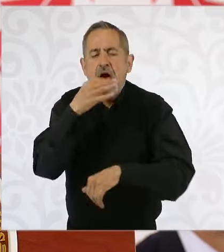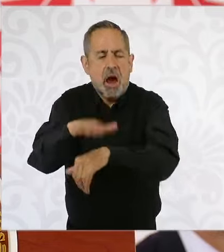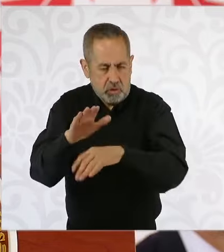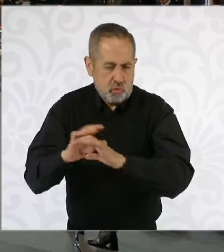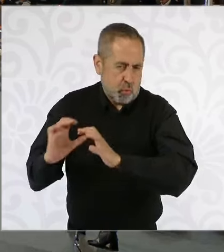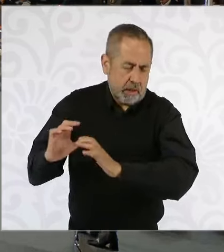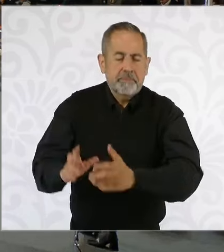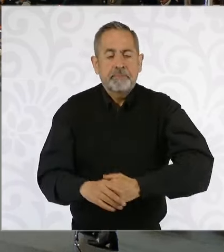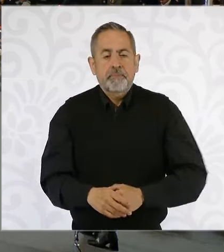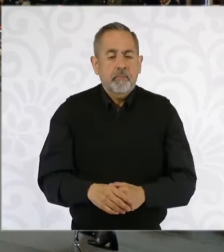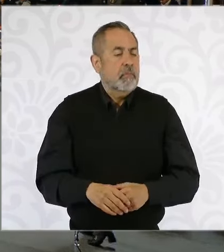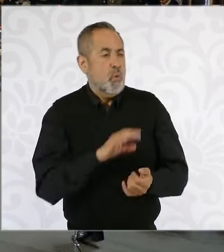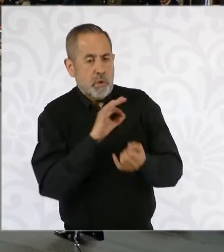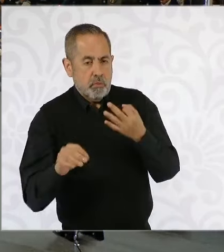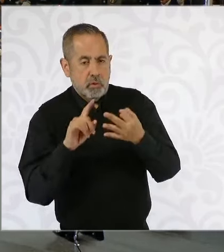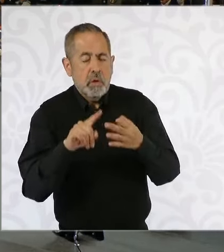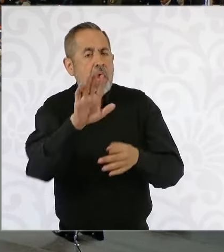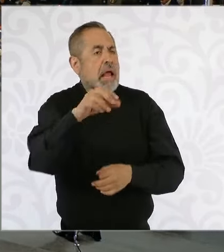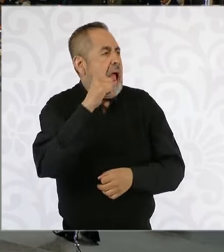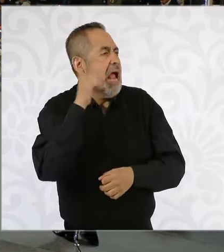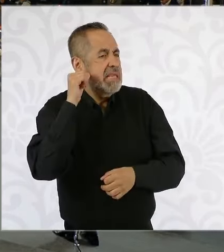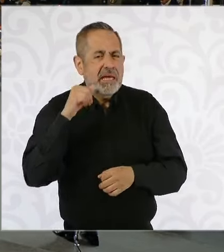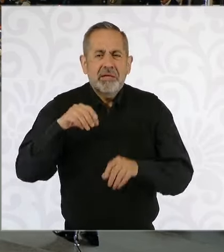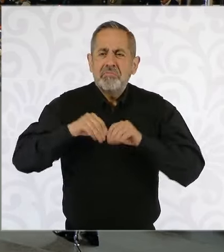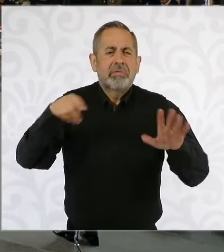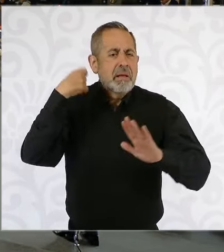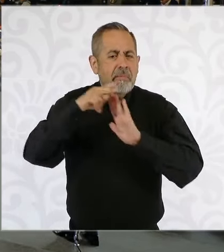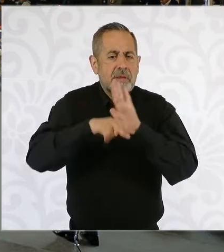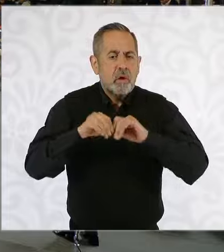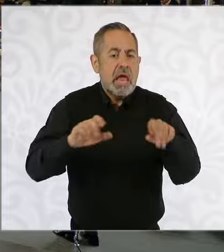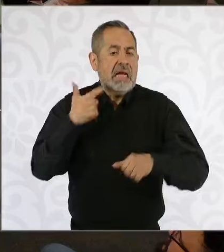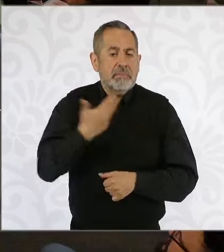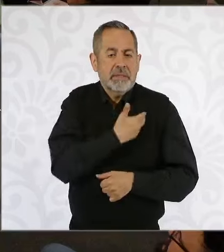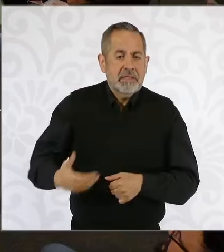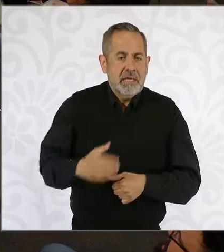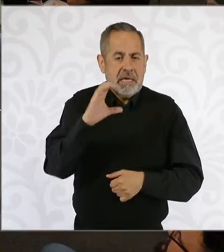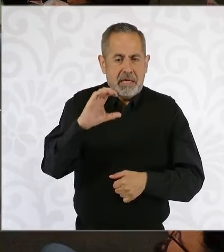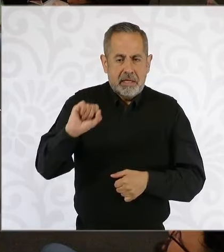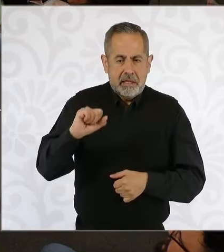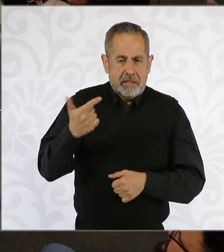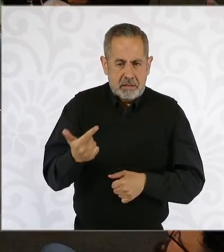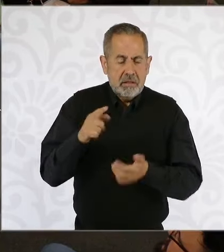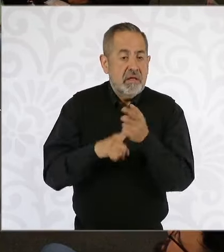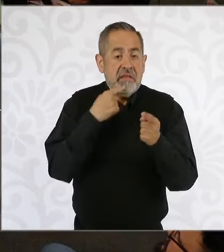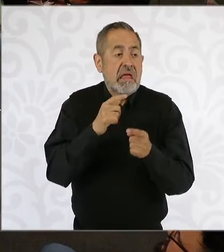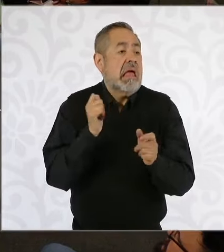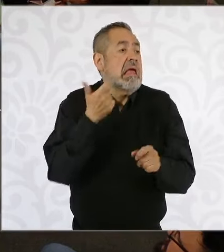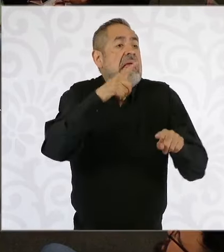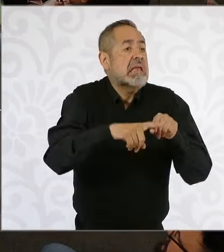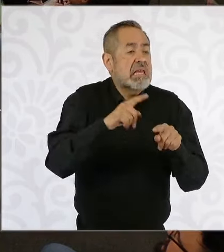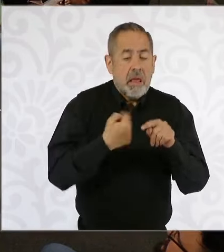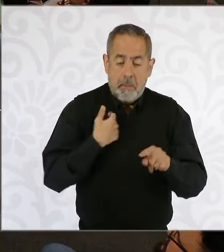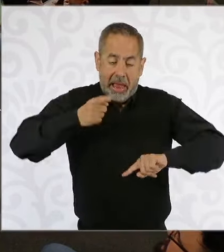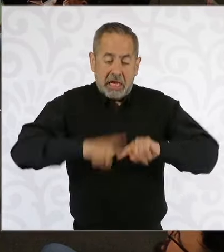Y ya, sólo por último, presidenta, el día de ayer se hizo viral un video donde el expresidente Carlos Alinas de Gortari decía que alguien le había quitado su